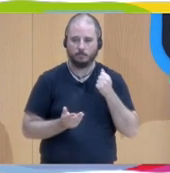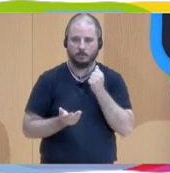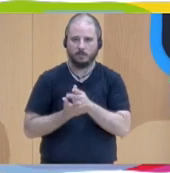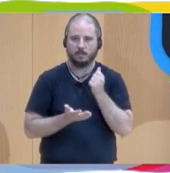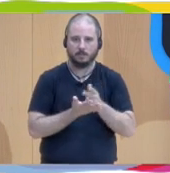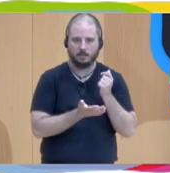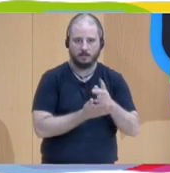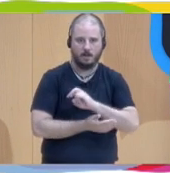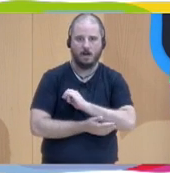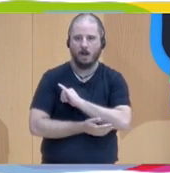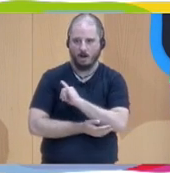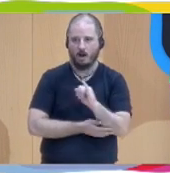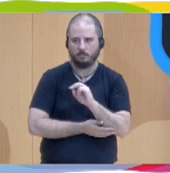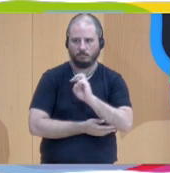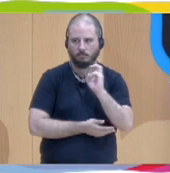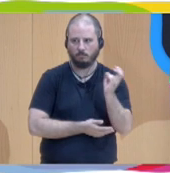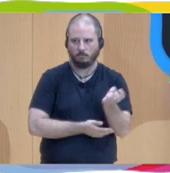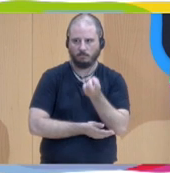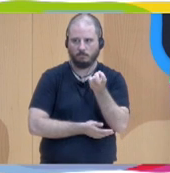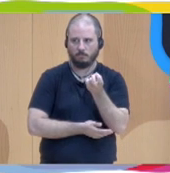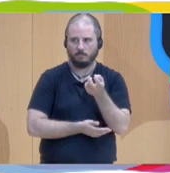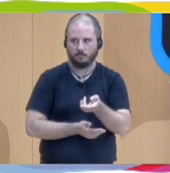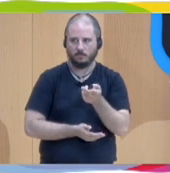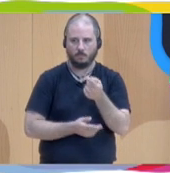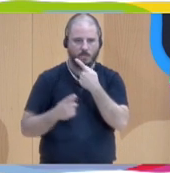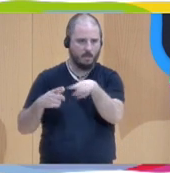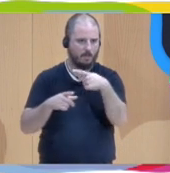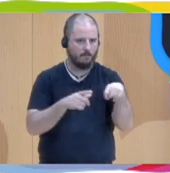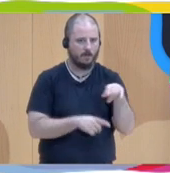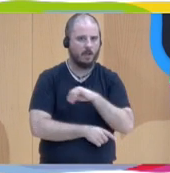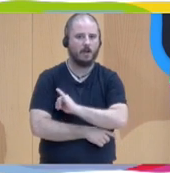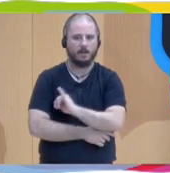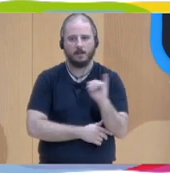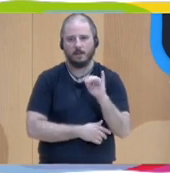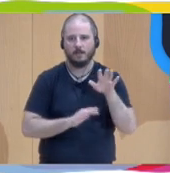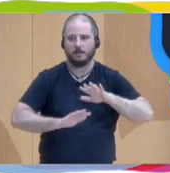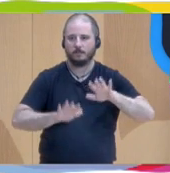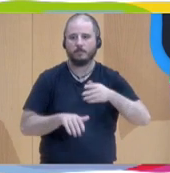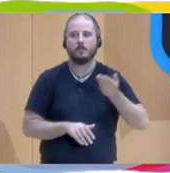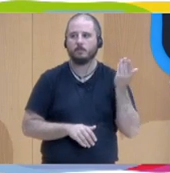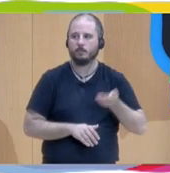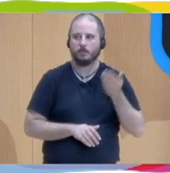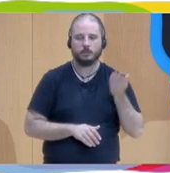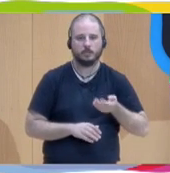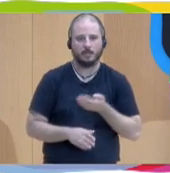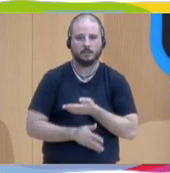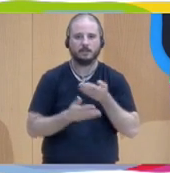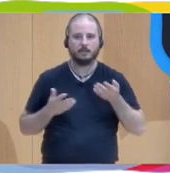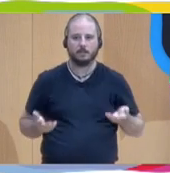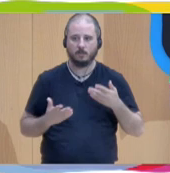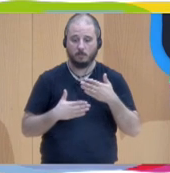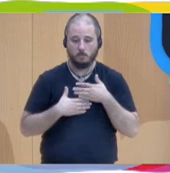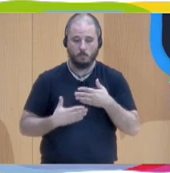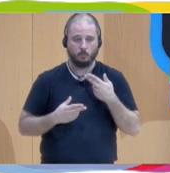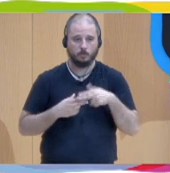y muy diferentes, pero yo creo que lo importante también es tener la voluntad también